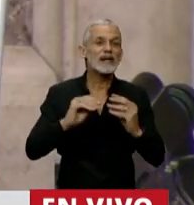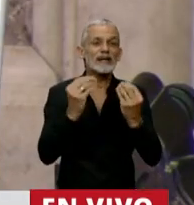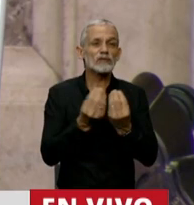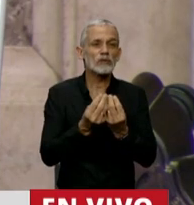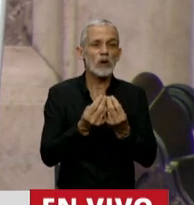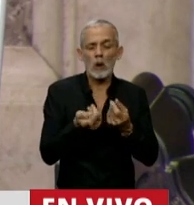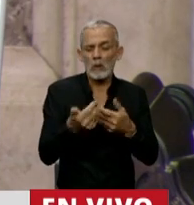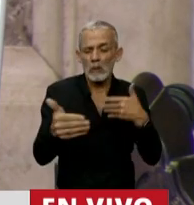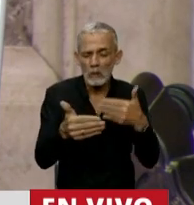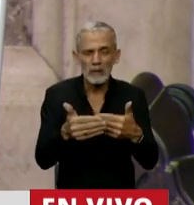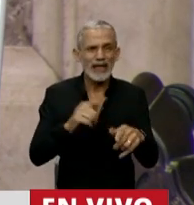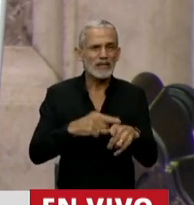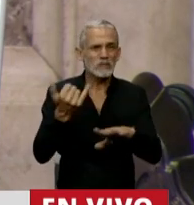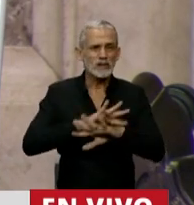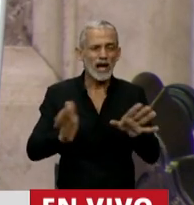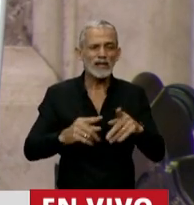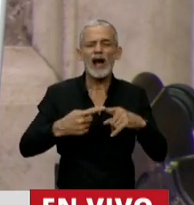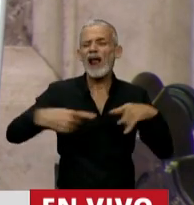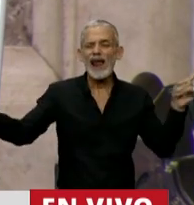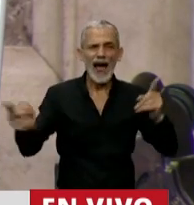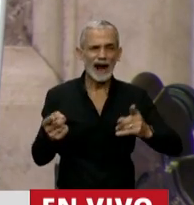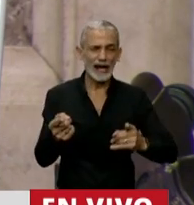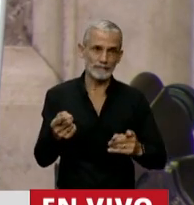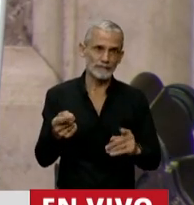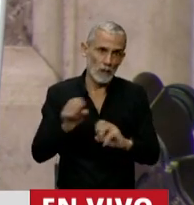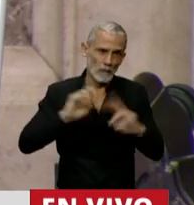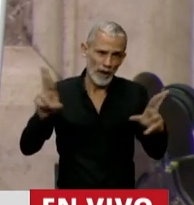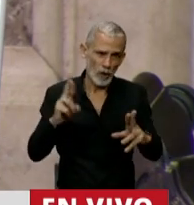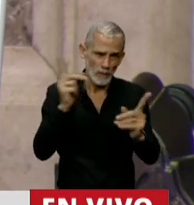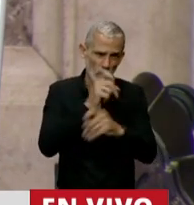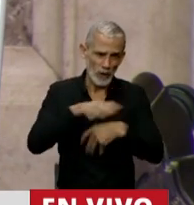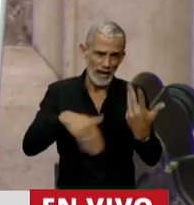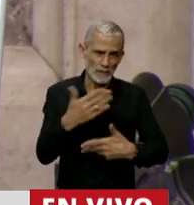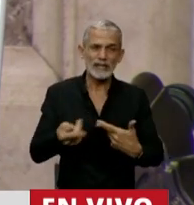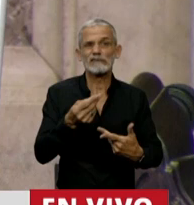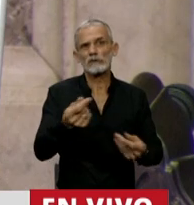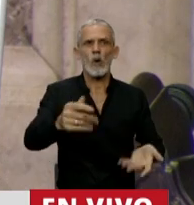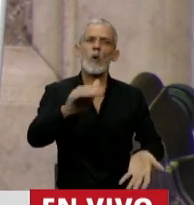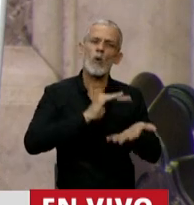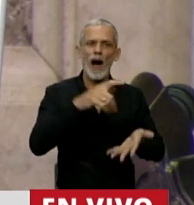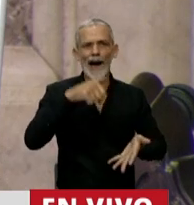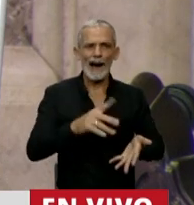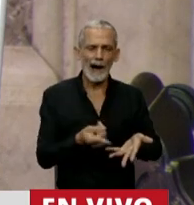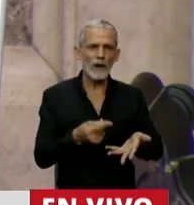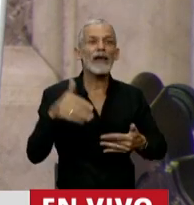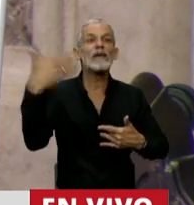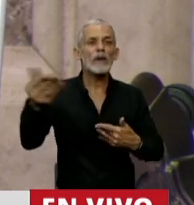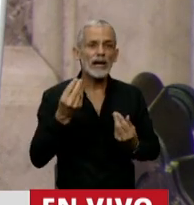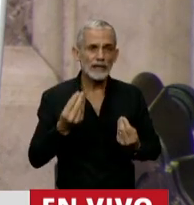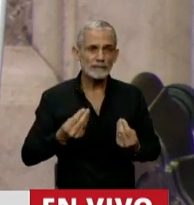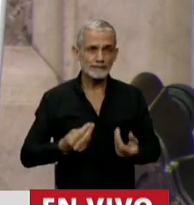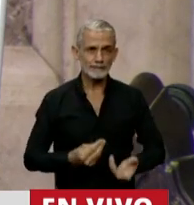cortoplacistas que a la larga van a generar mayores problemas que los que se intentan solucionar.